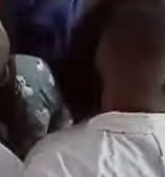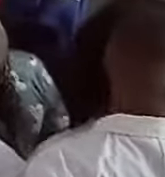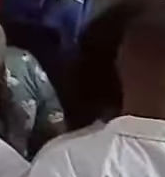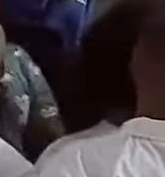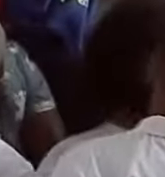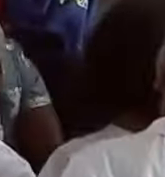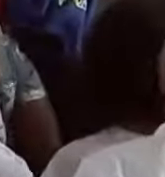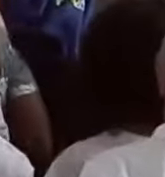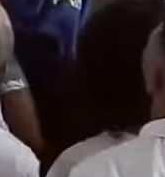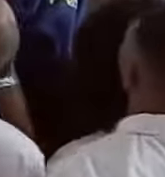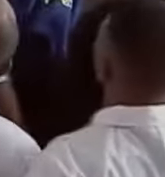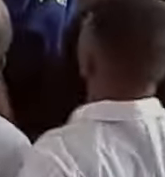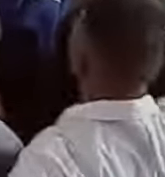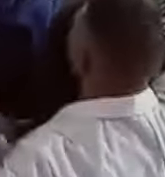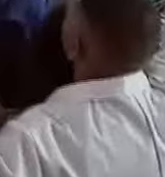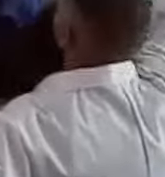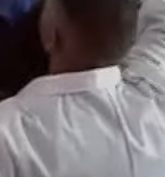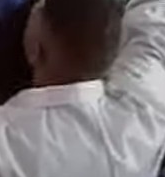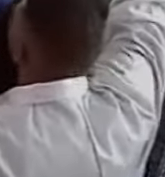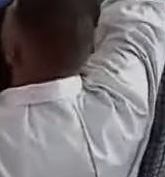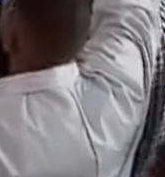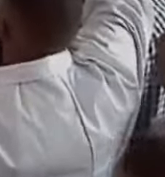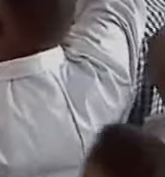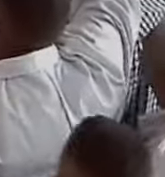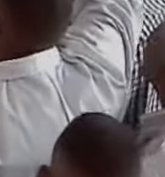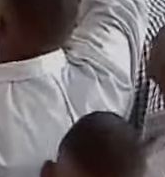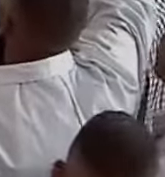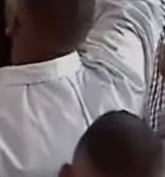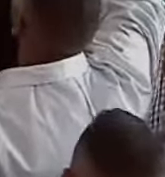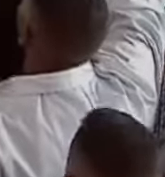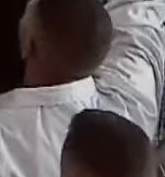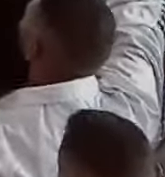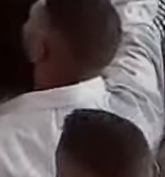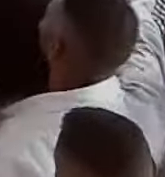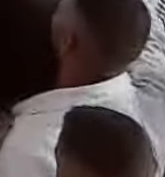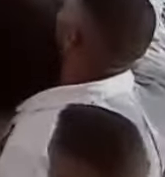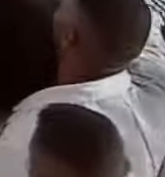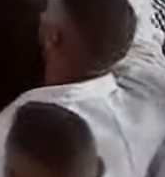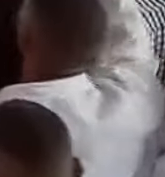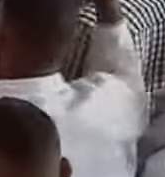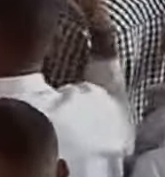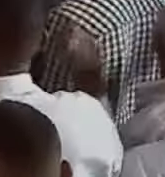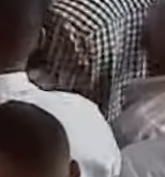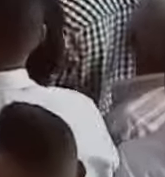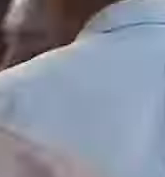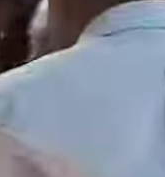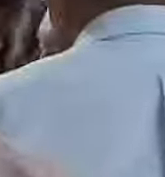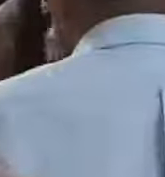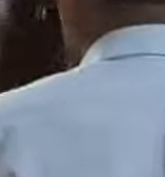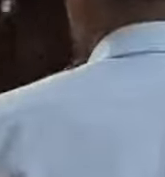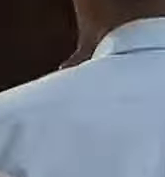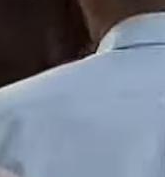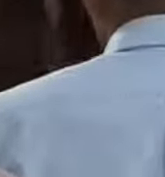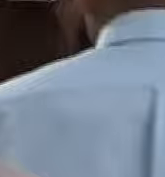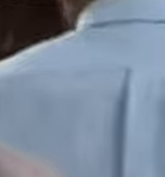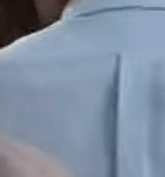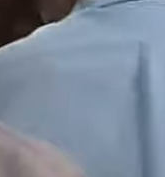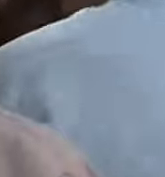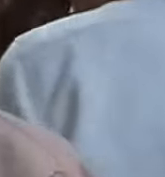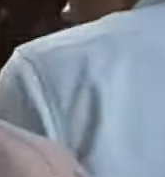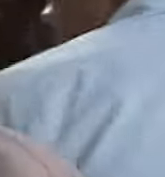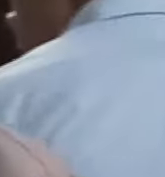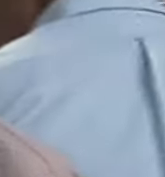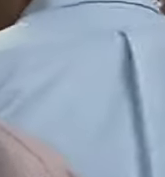ultrasonido en junio de este año el jefe de estado venezolano puntualizó que Venezuela tendrá el mejor sistema de salud